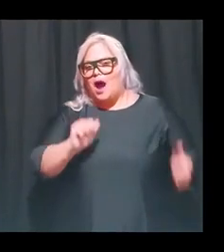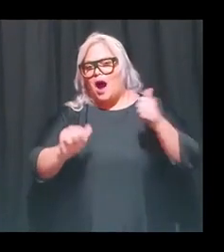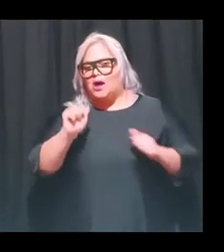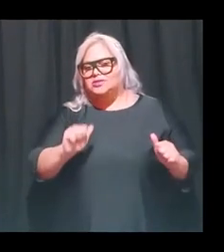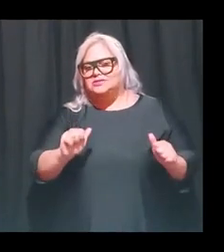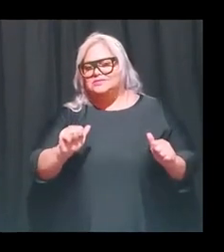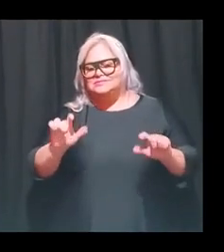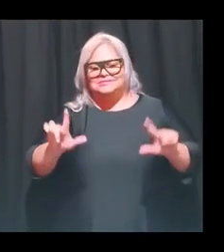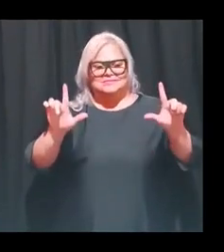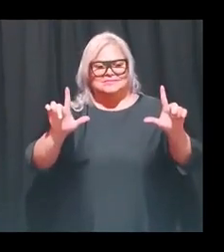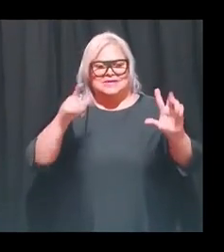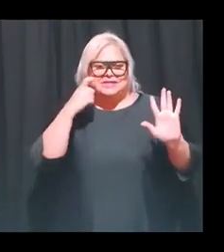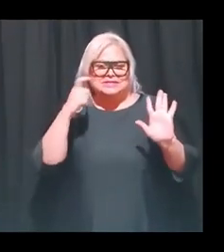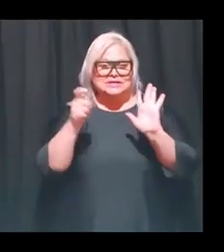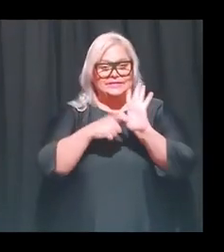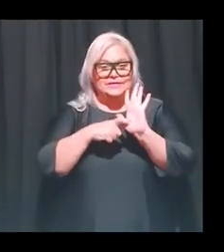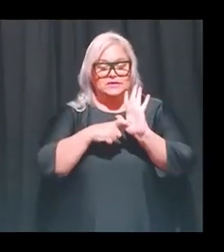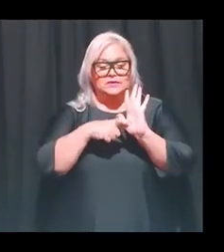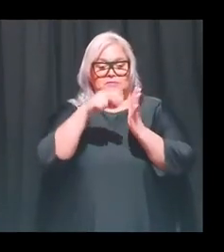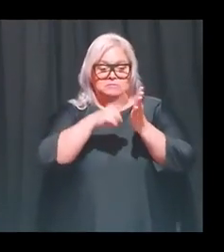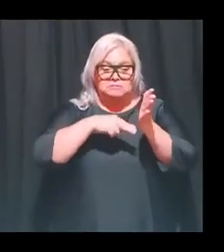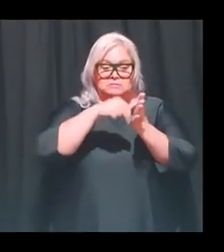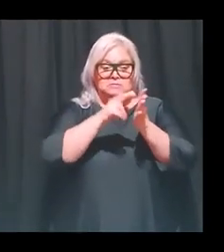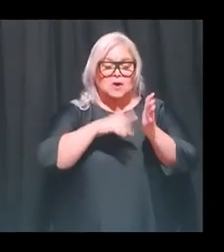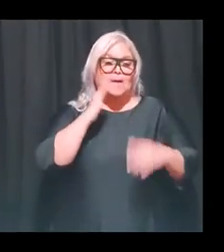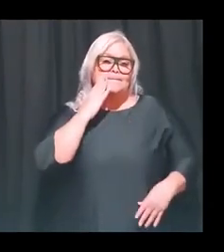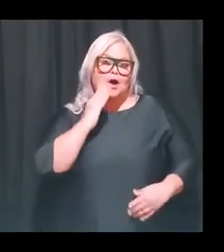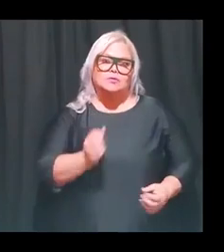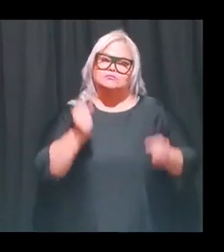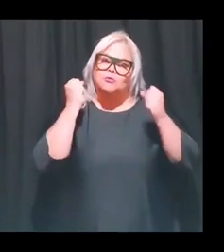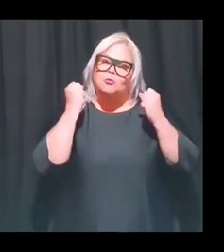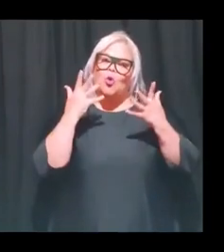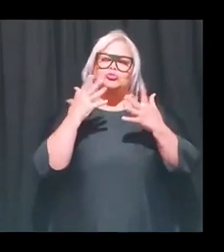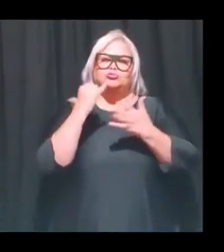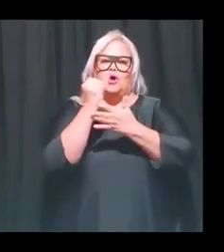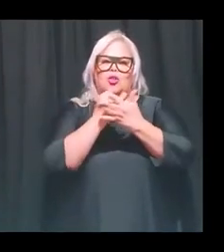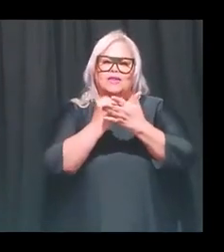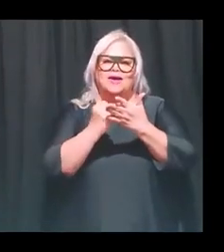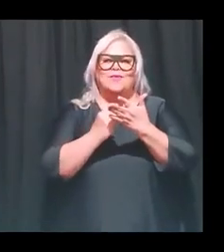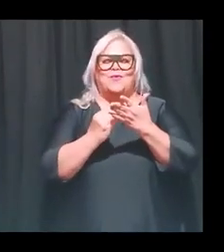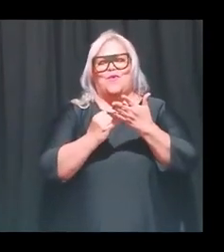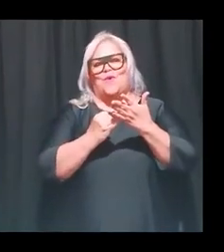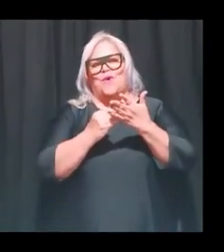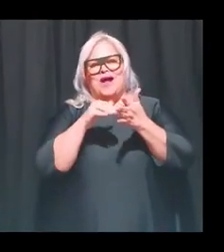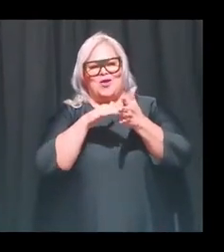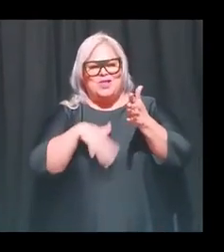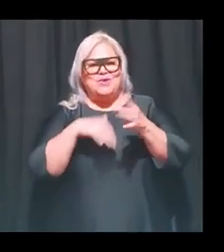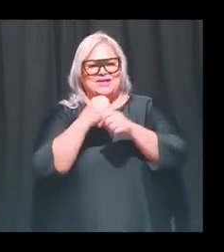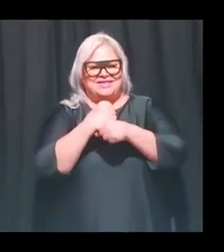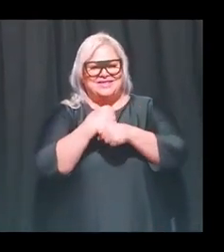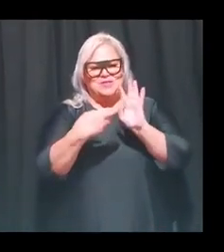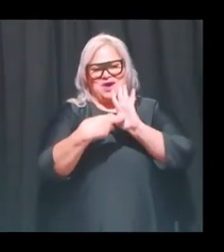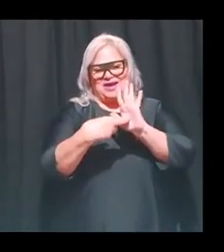fijan en su pintura se parece muchísimo a esos dibujos que hicieron los estudiantes para